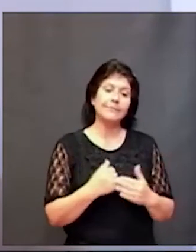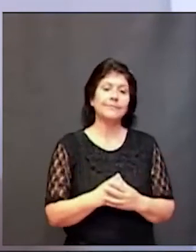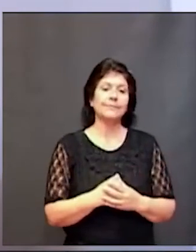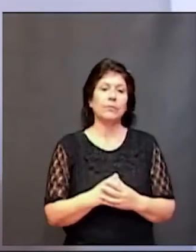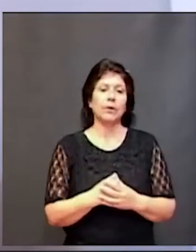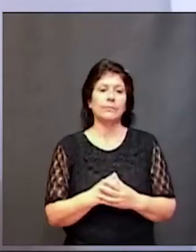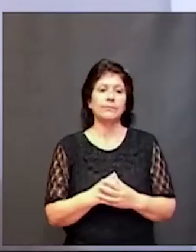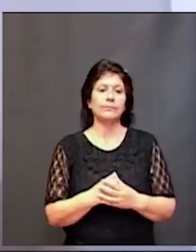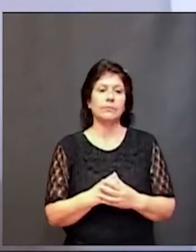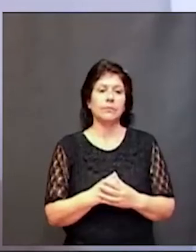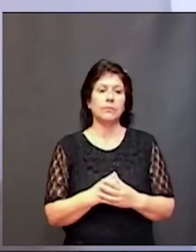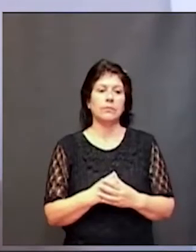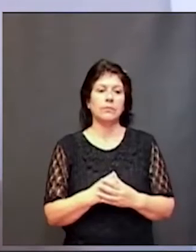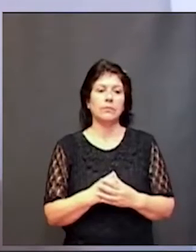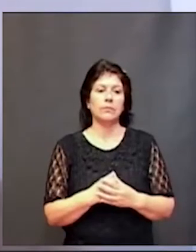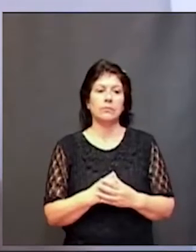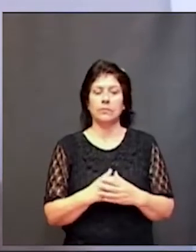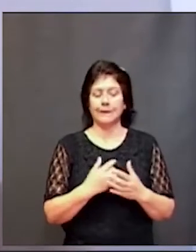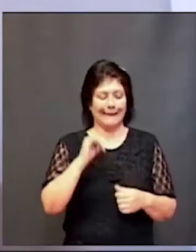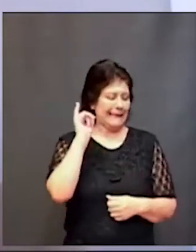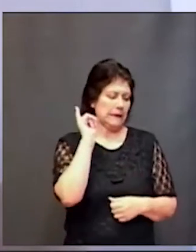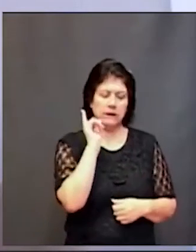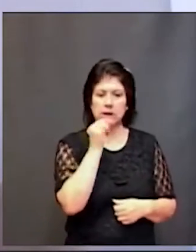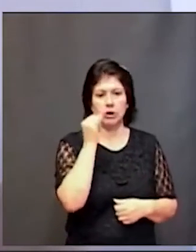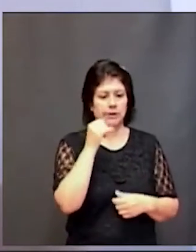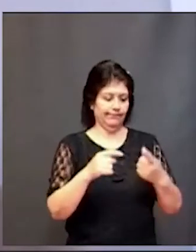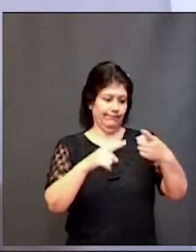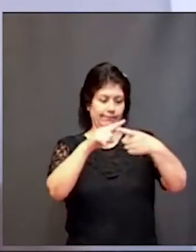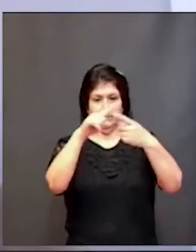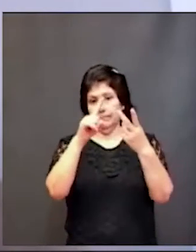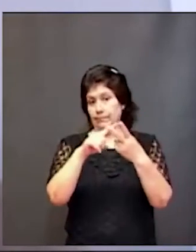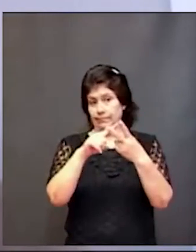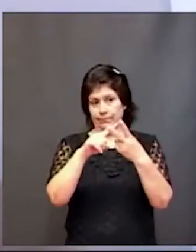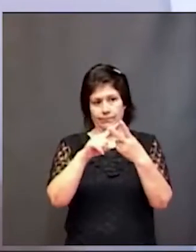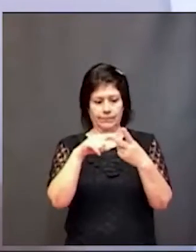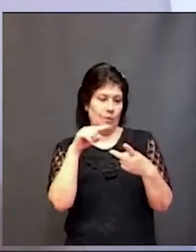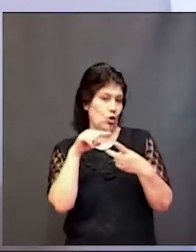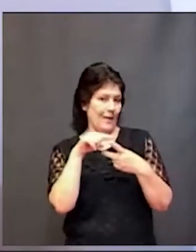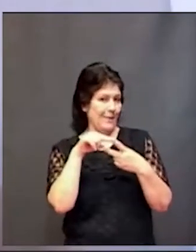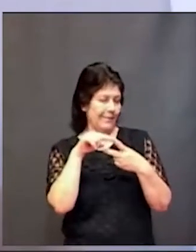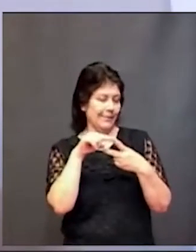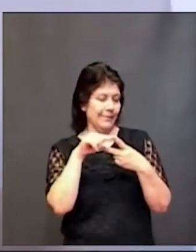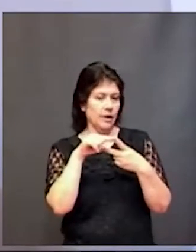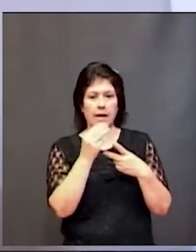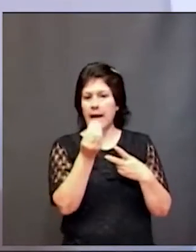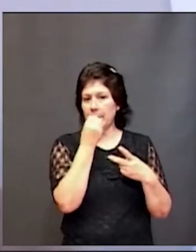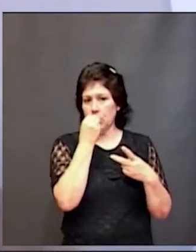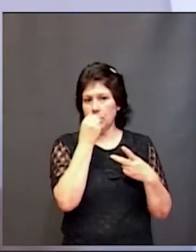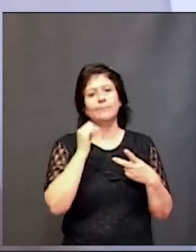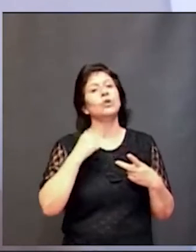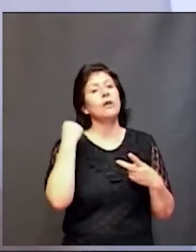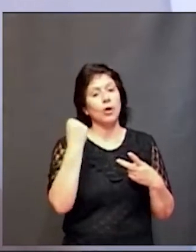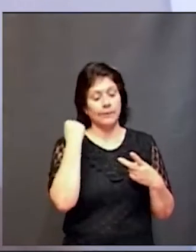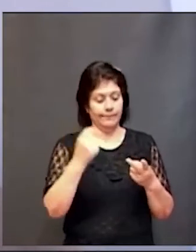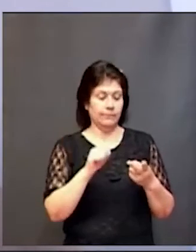significativo por lo tanto sí o sí las dos cosas o sea sin duda lo primero es la alimentación pero al mismo